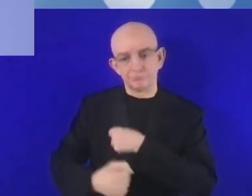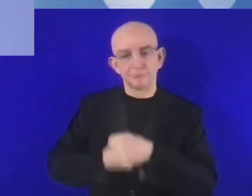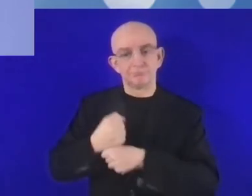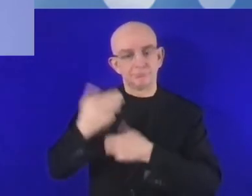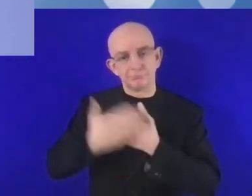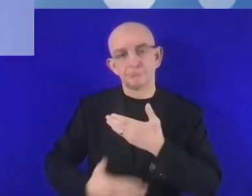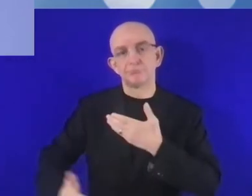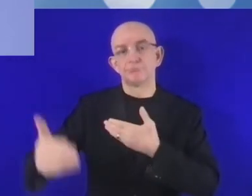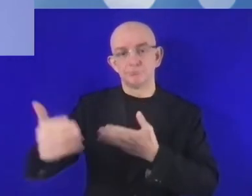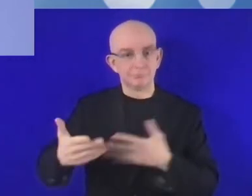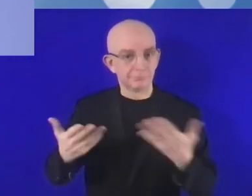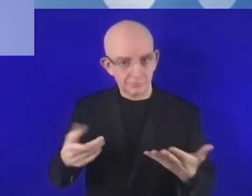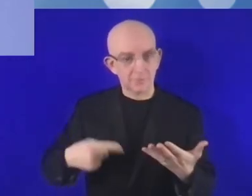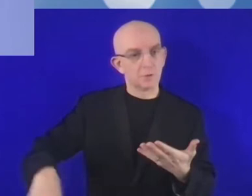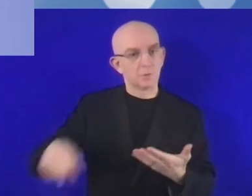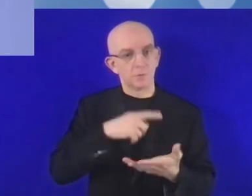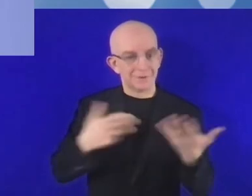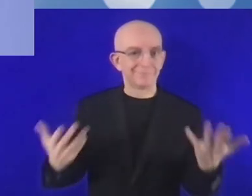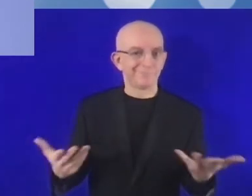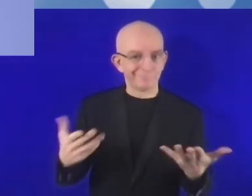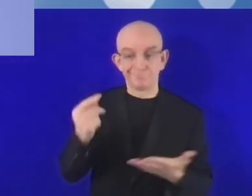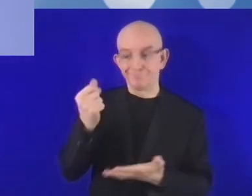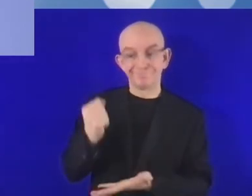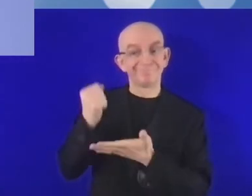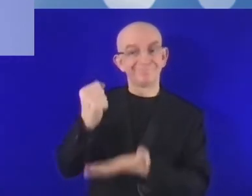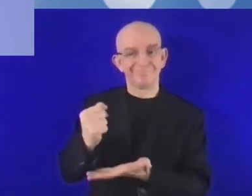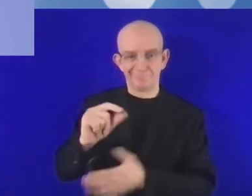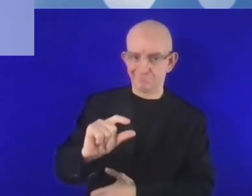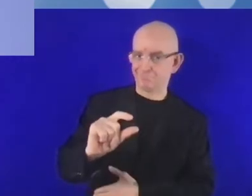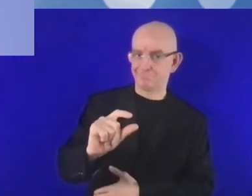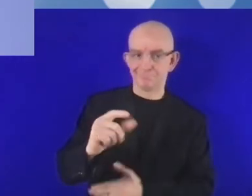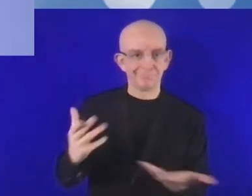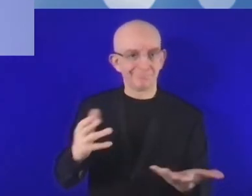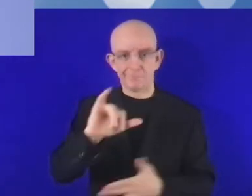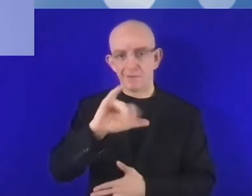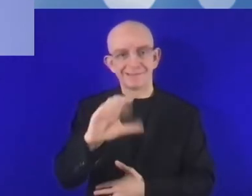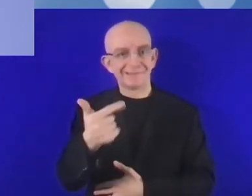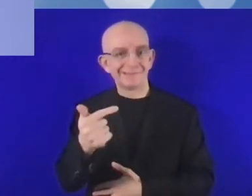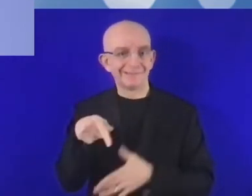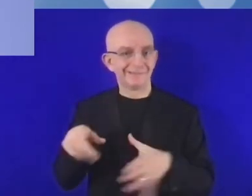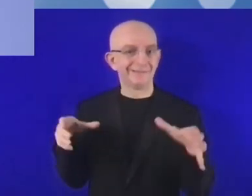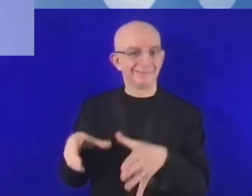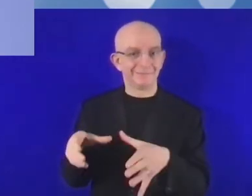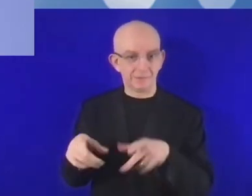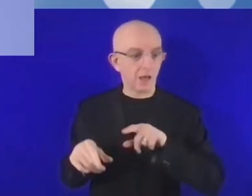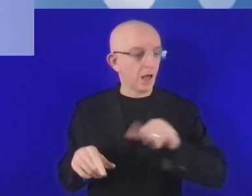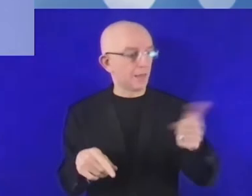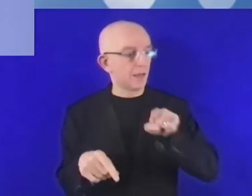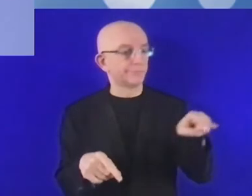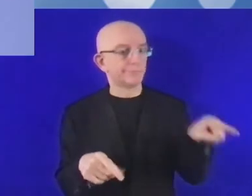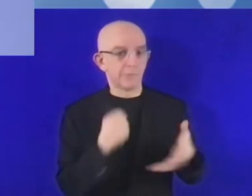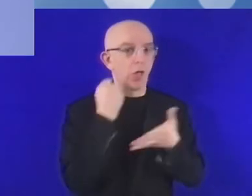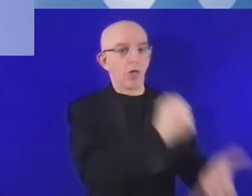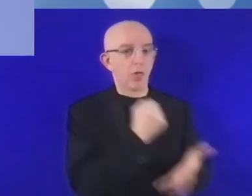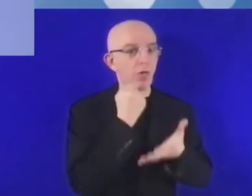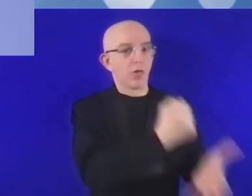digitalización, ya que la digitalización permite muchas inversiones, permite el desarrollo sostenible. Asimismo, la transformación digital